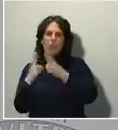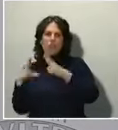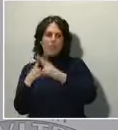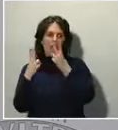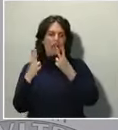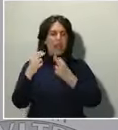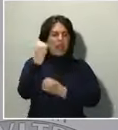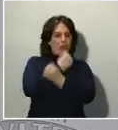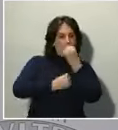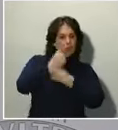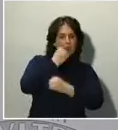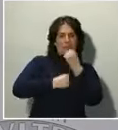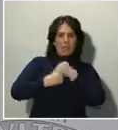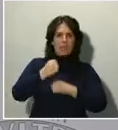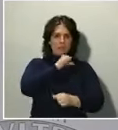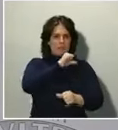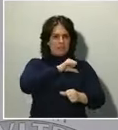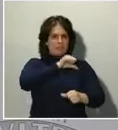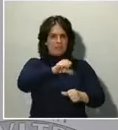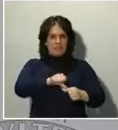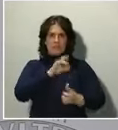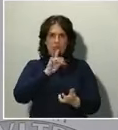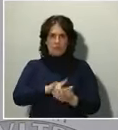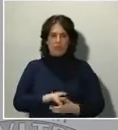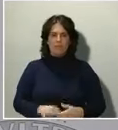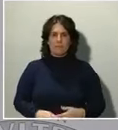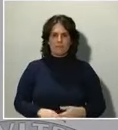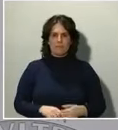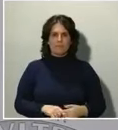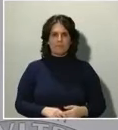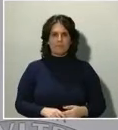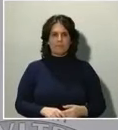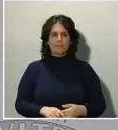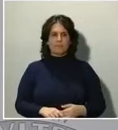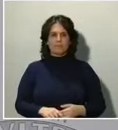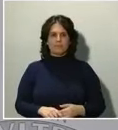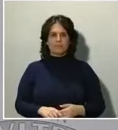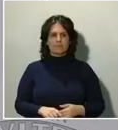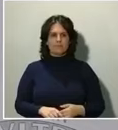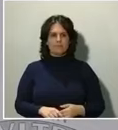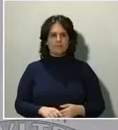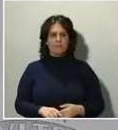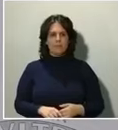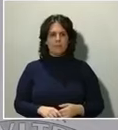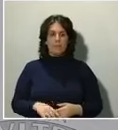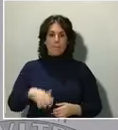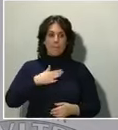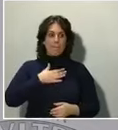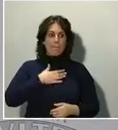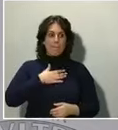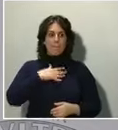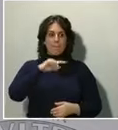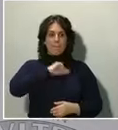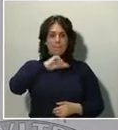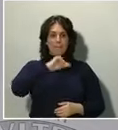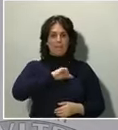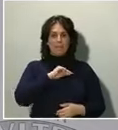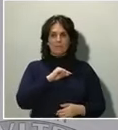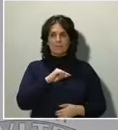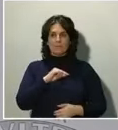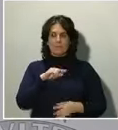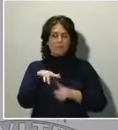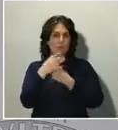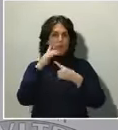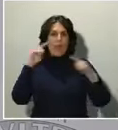tomando durante estas últimas semanas. Pero nuestro ánimo es que el estado de alarma dure lo